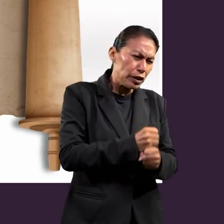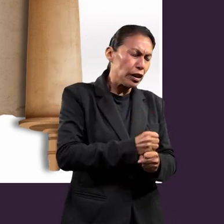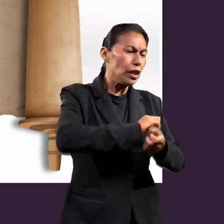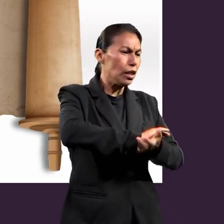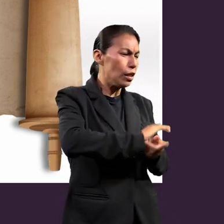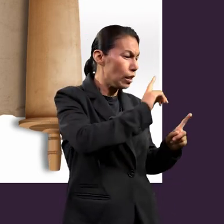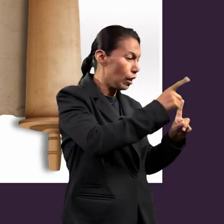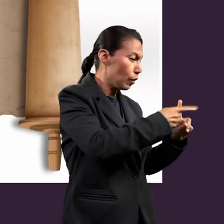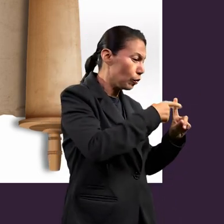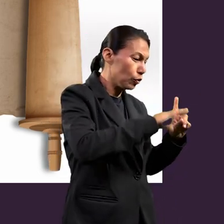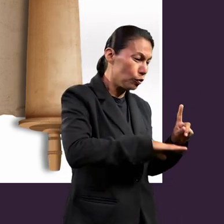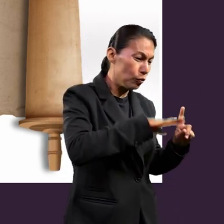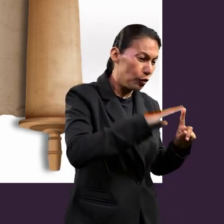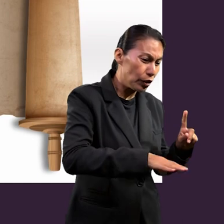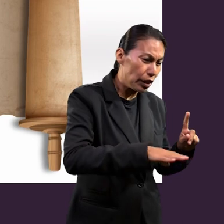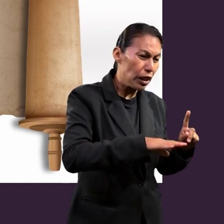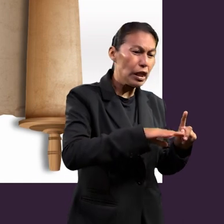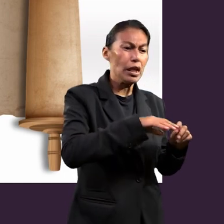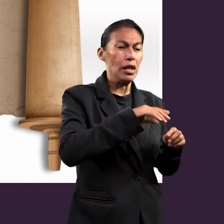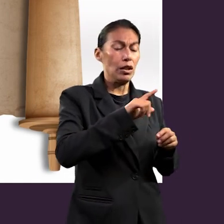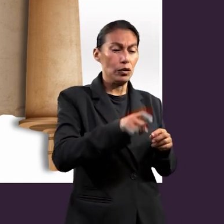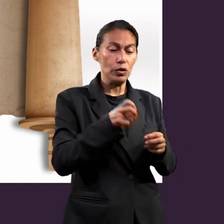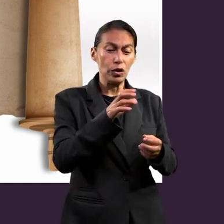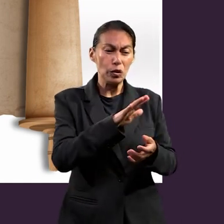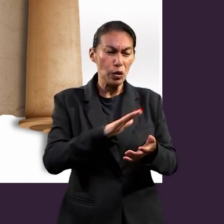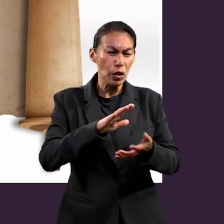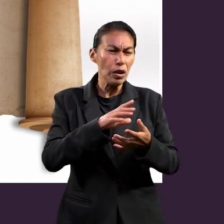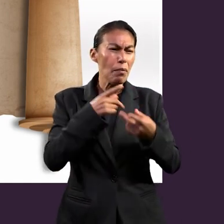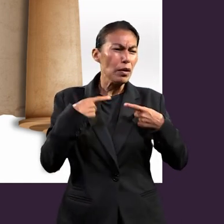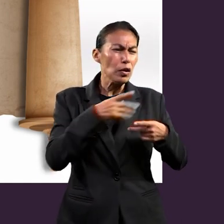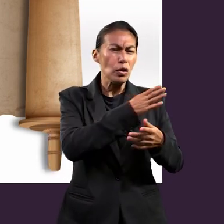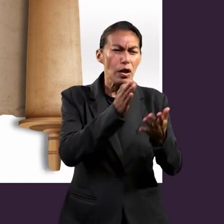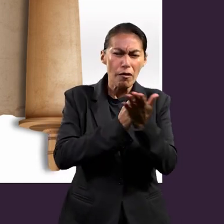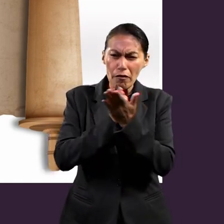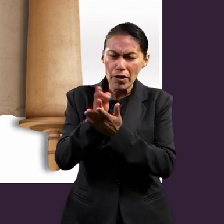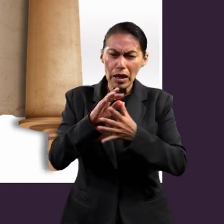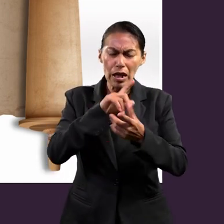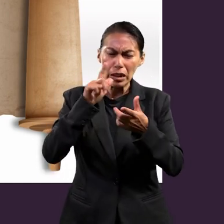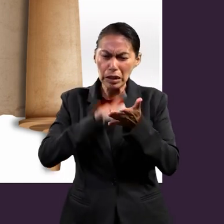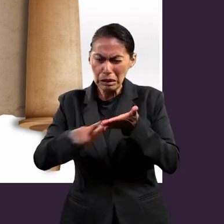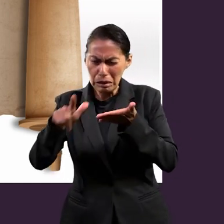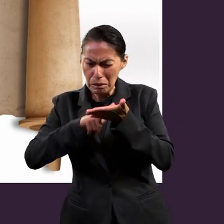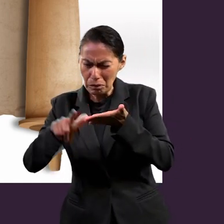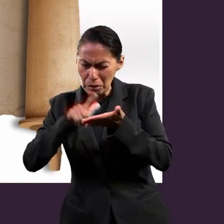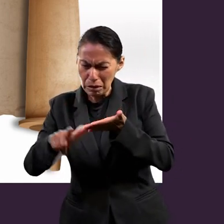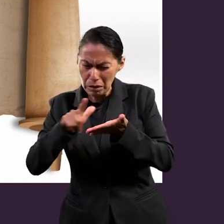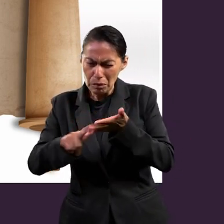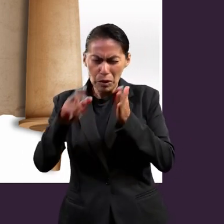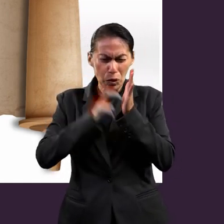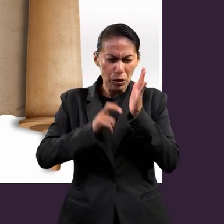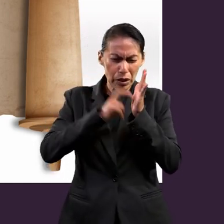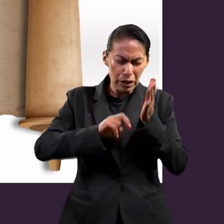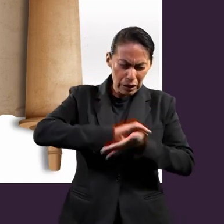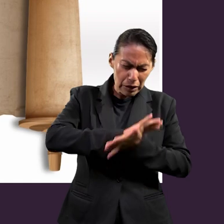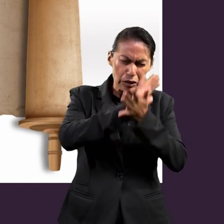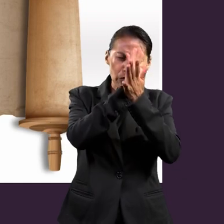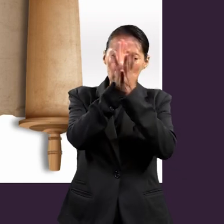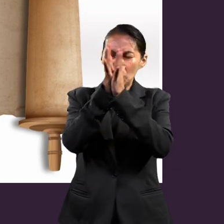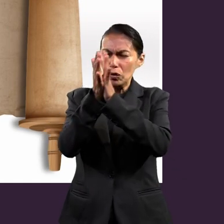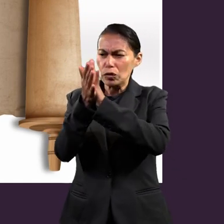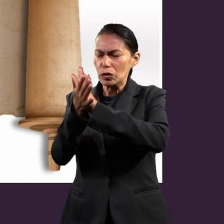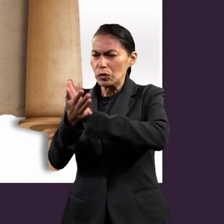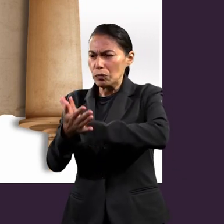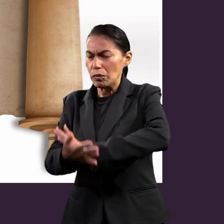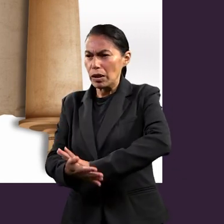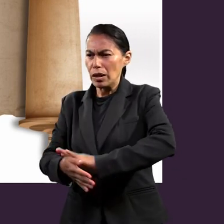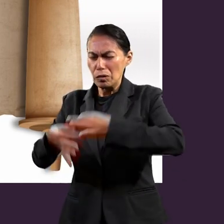para santificarla y limpiarla en el lavado del agua por la palabra, para presentarla para sí una iglesia gloriosa,